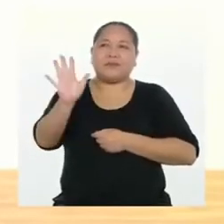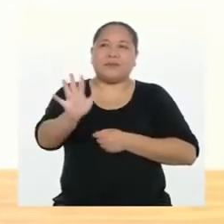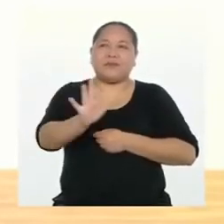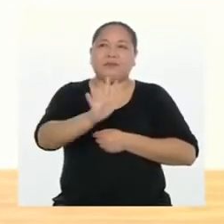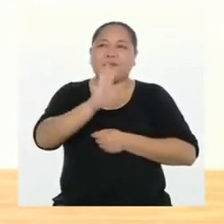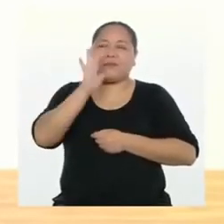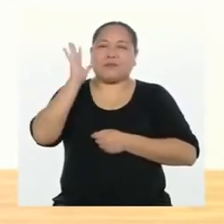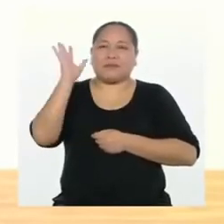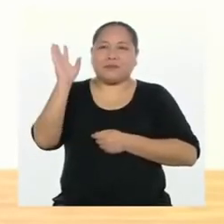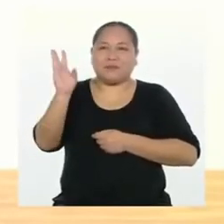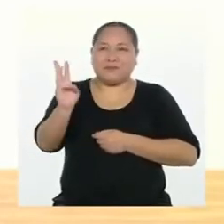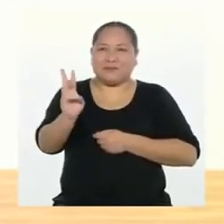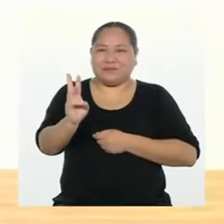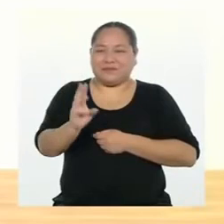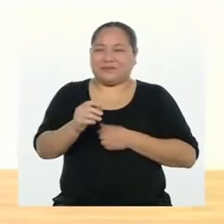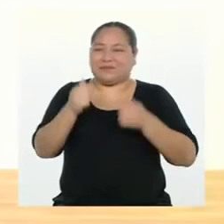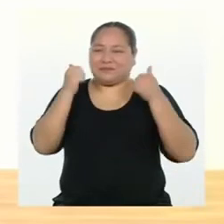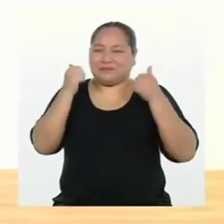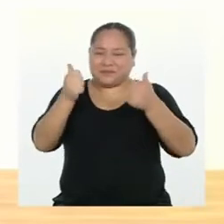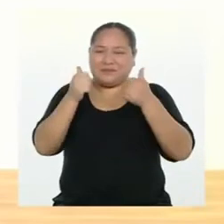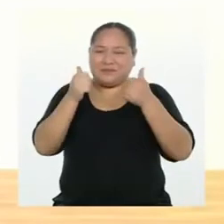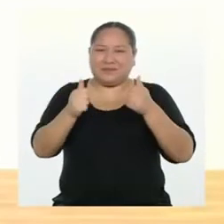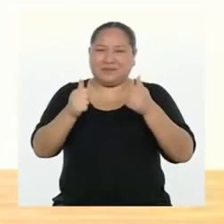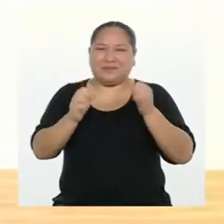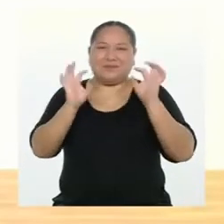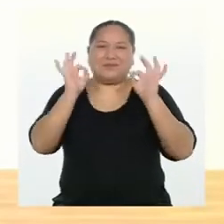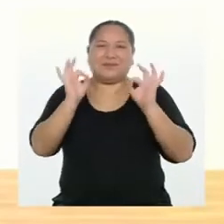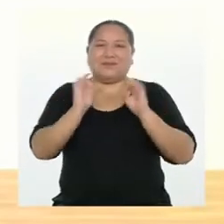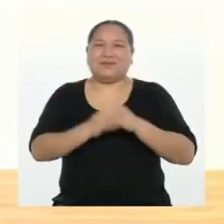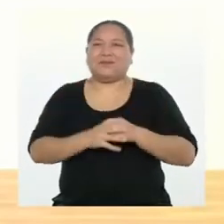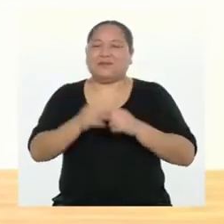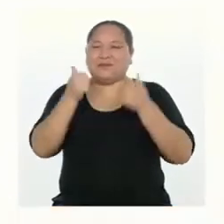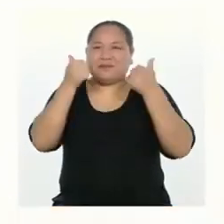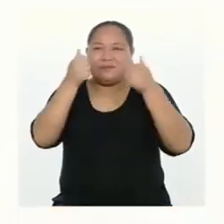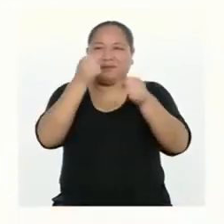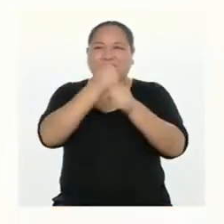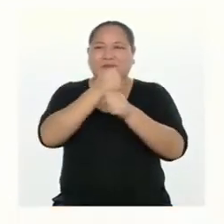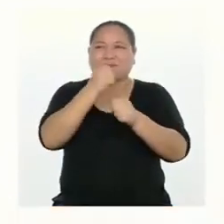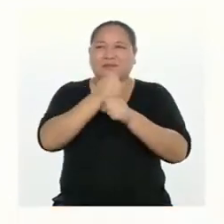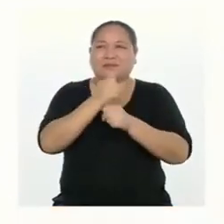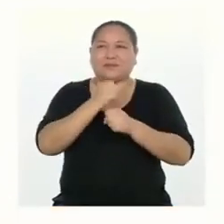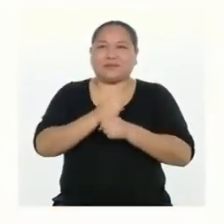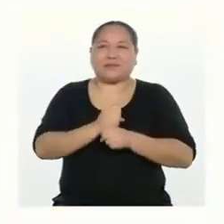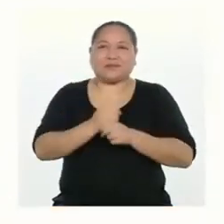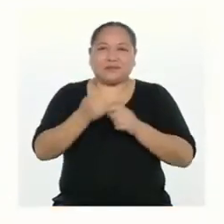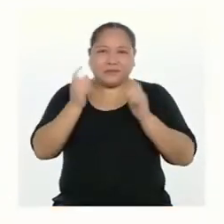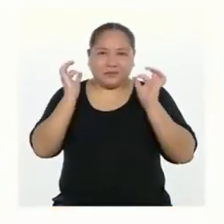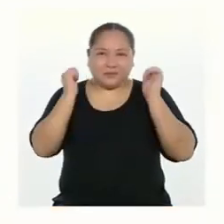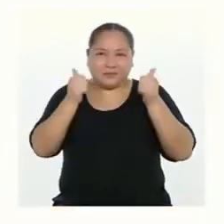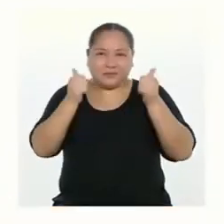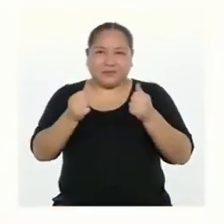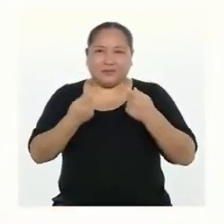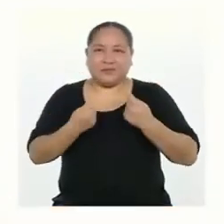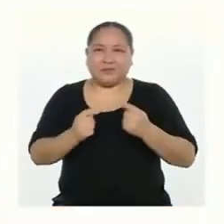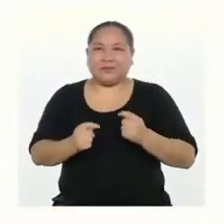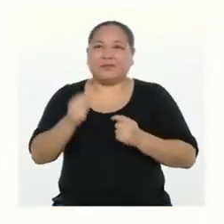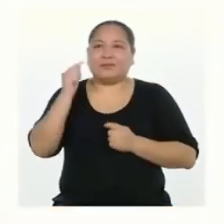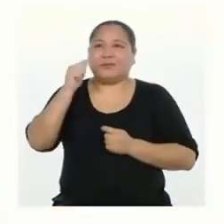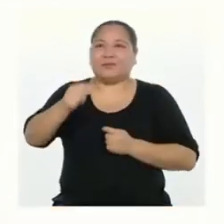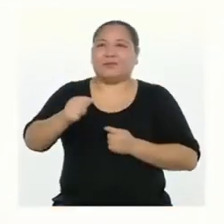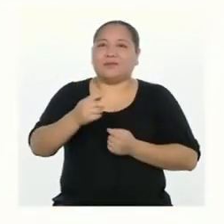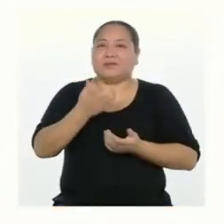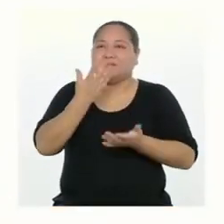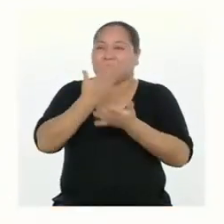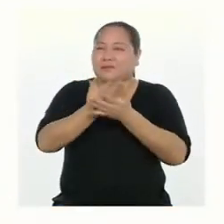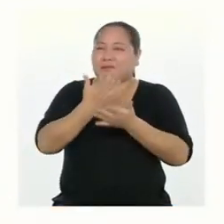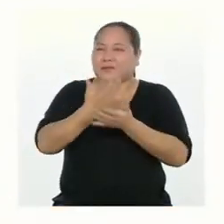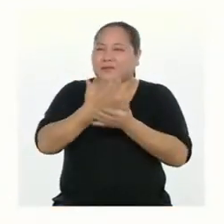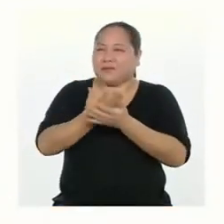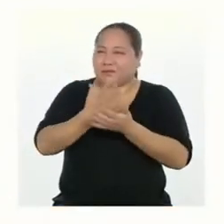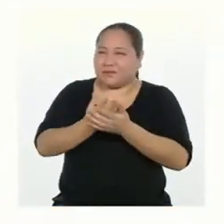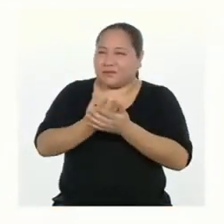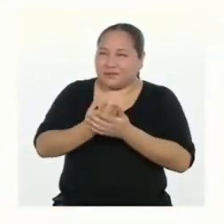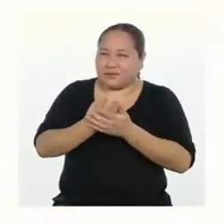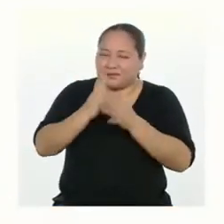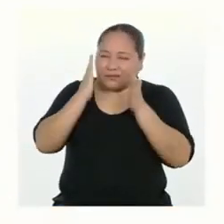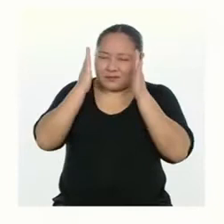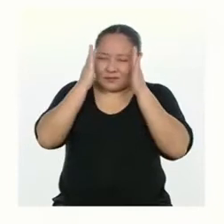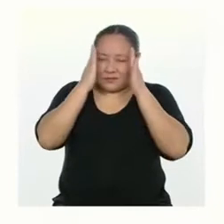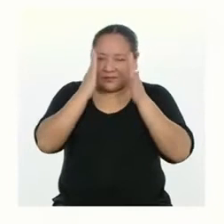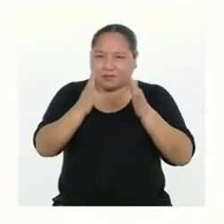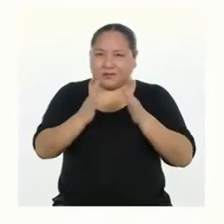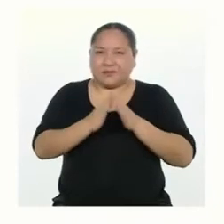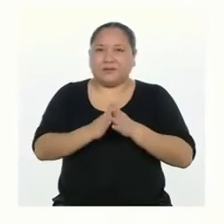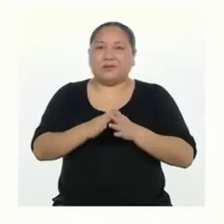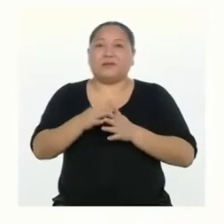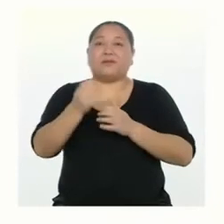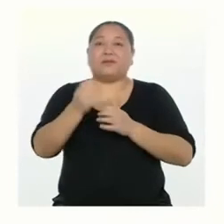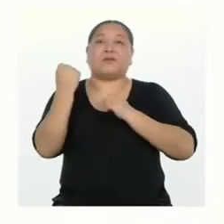cuatro, cinco. Eso es. Muy bien. Buen trabajo. Buen intento. Eso fue para poner a prueba su coordinación. Ahora